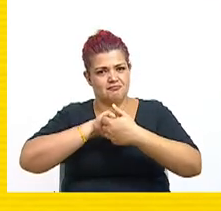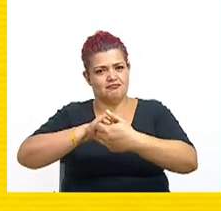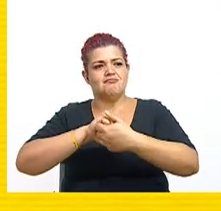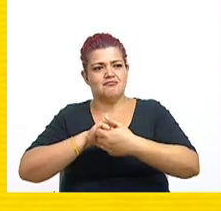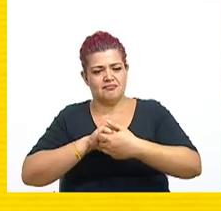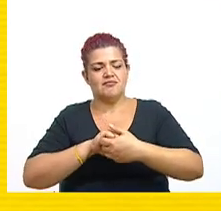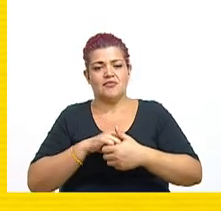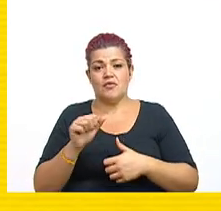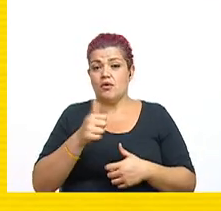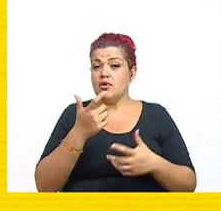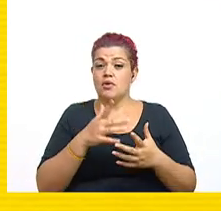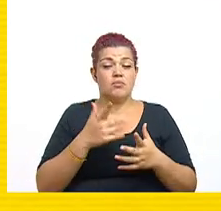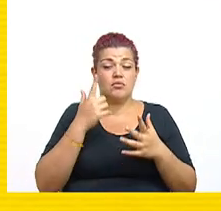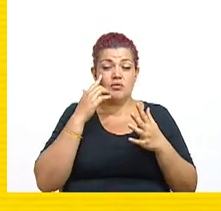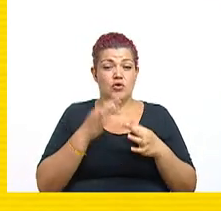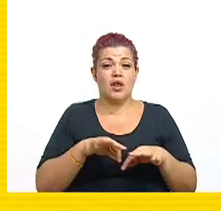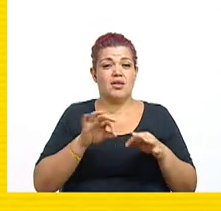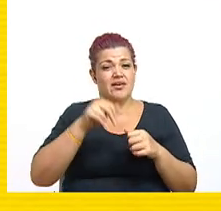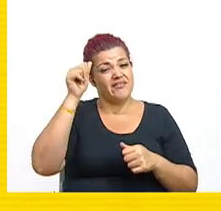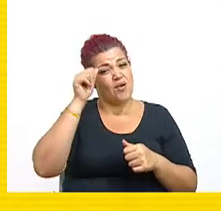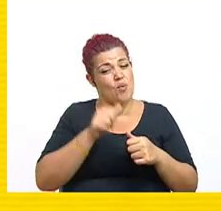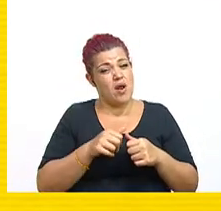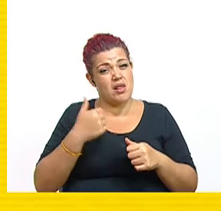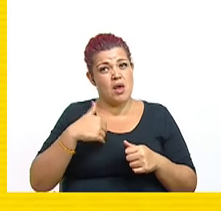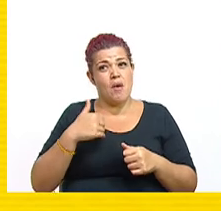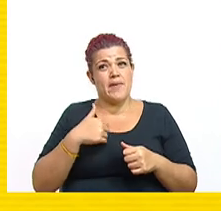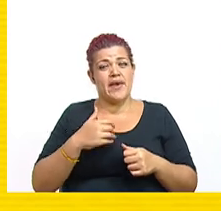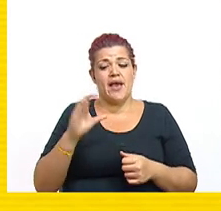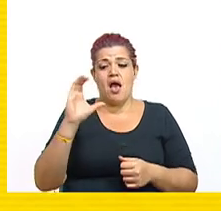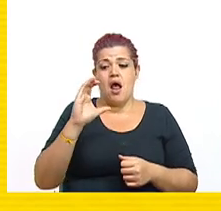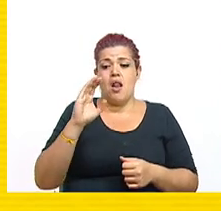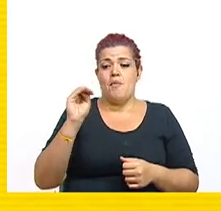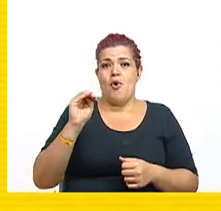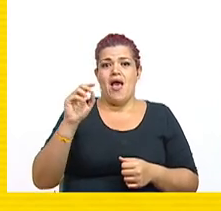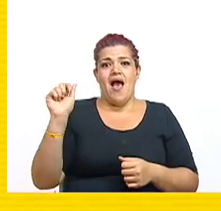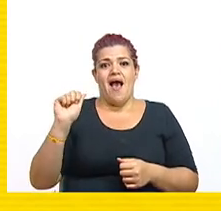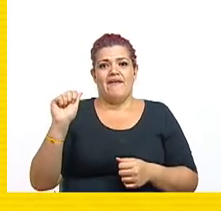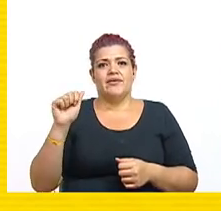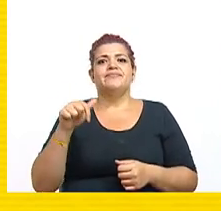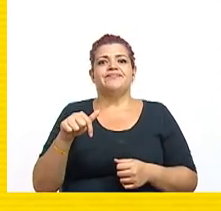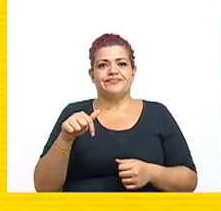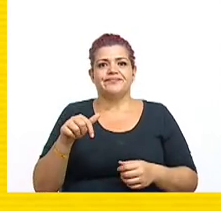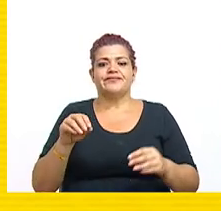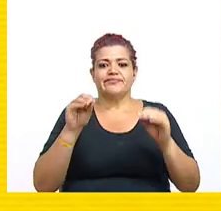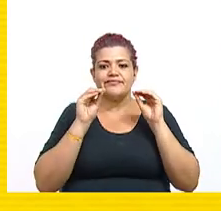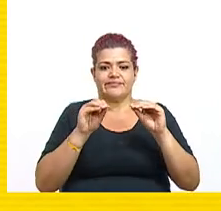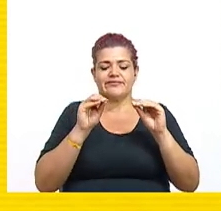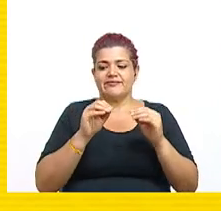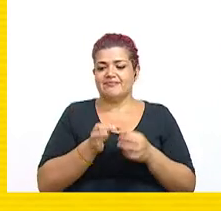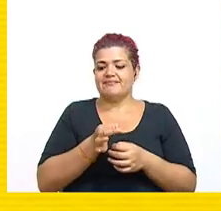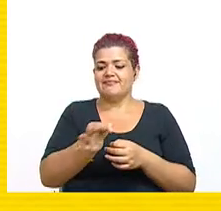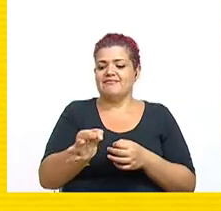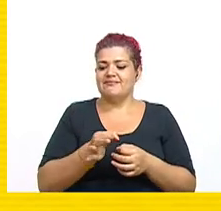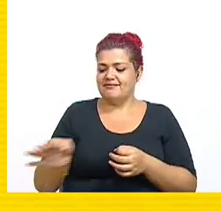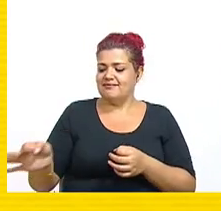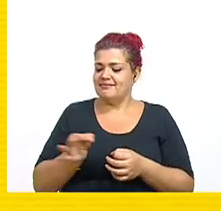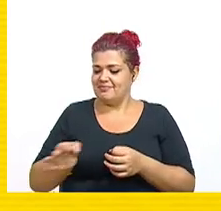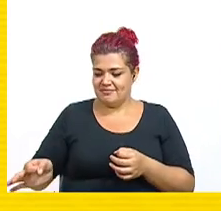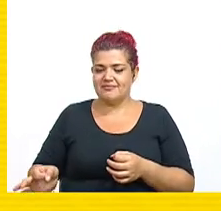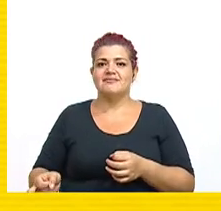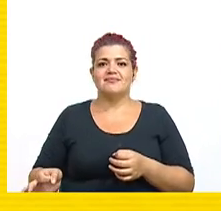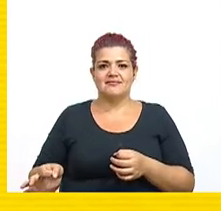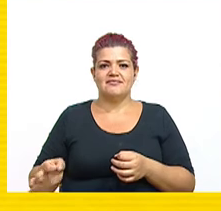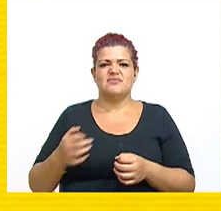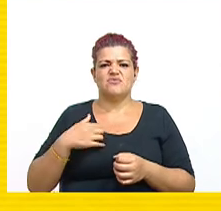importante. ¿Recuerdan el influencer? ¿Recuerdan a don Carlos Monge Alfaro? La educación regional. Estamos seguros, estoy seguro,